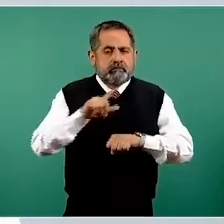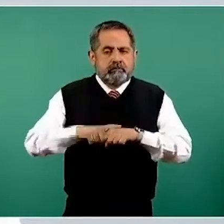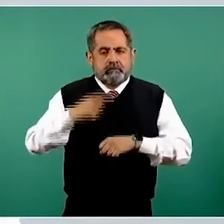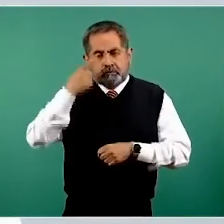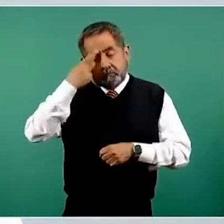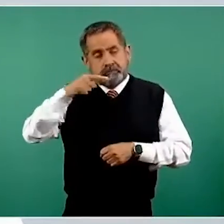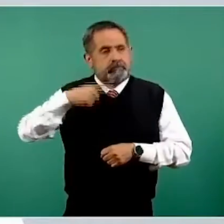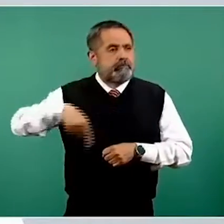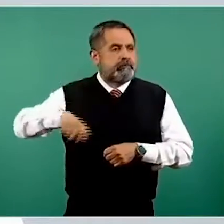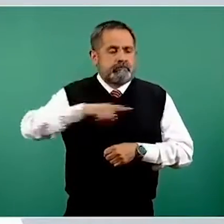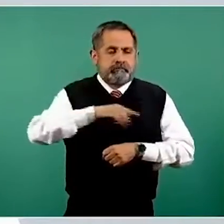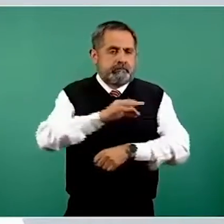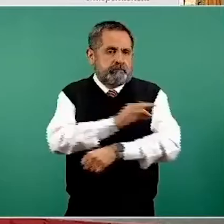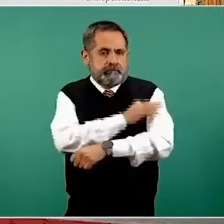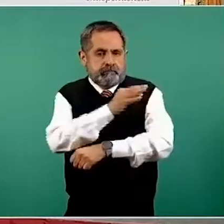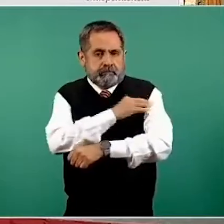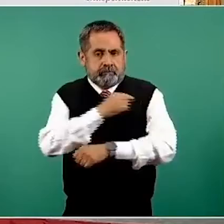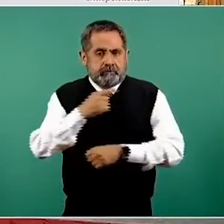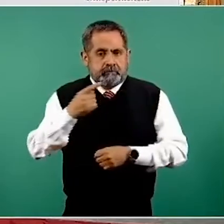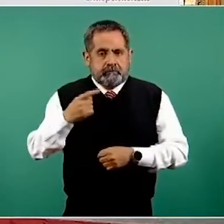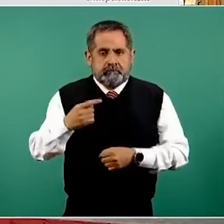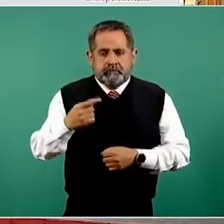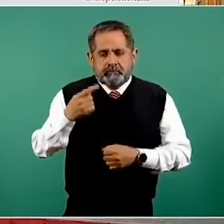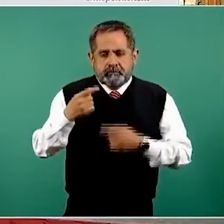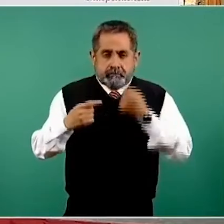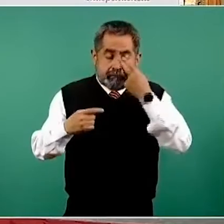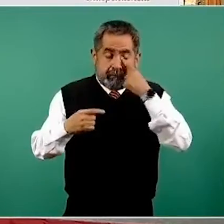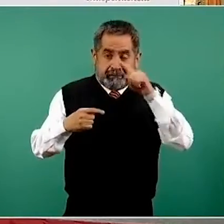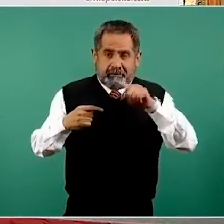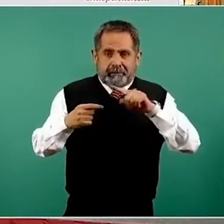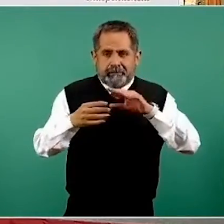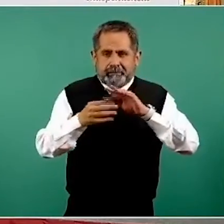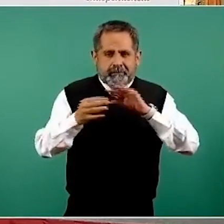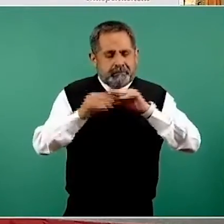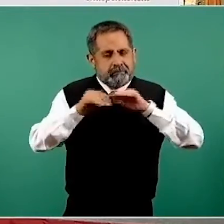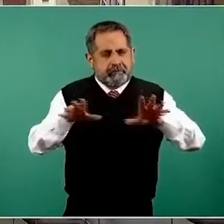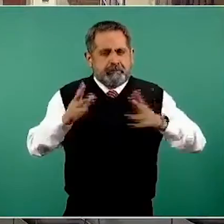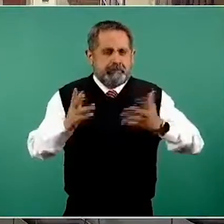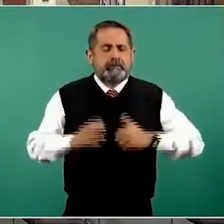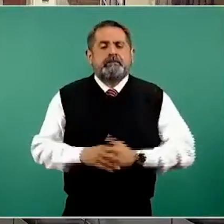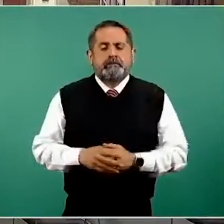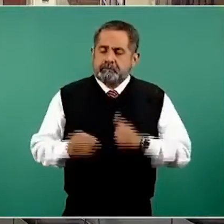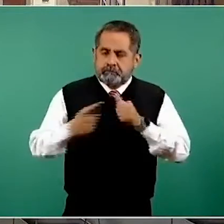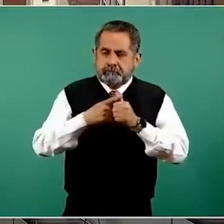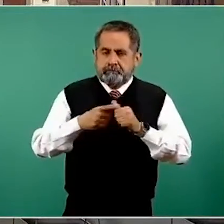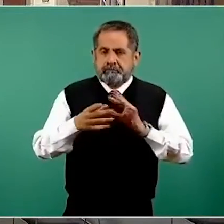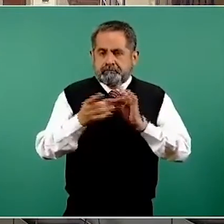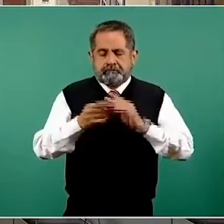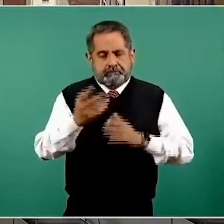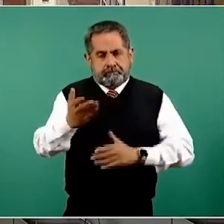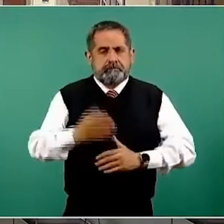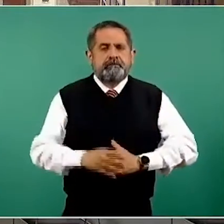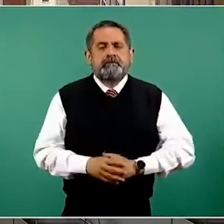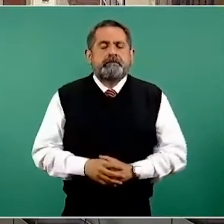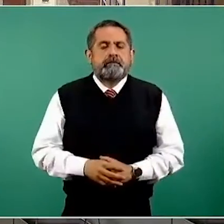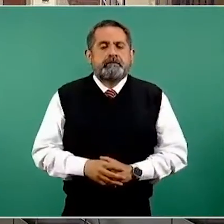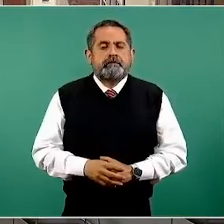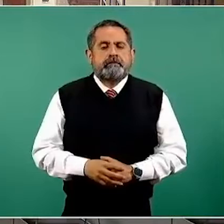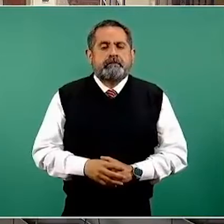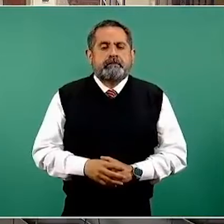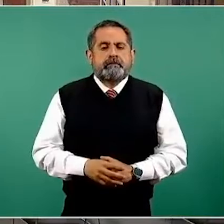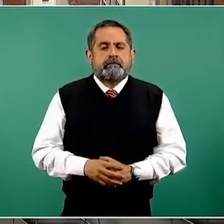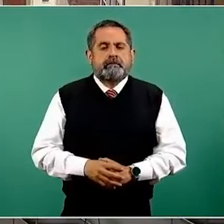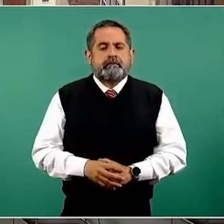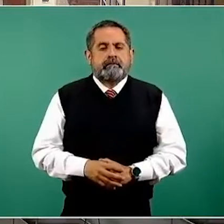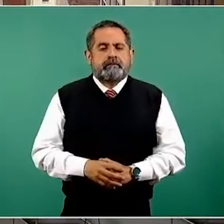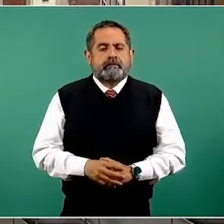los casos activos estimados de la enfermedad COVID-19 aumentaron a 25.685. La hipertensión, la obesidad y la diabetes son los primeros